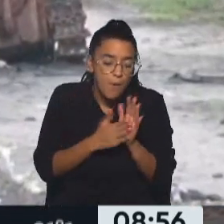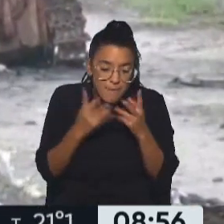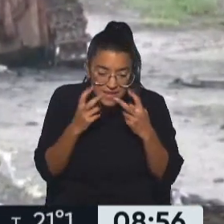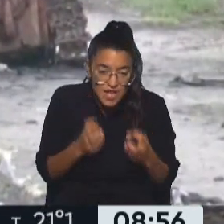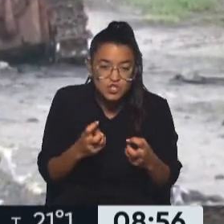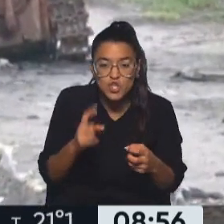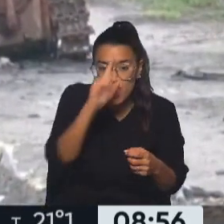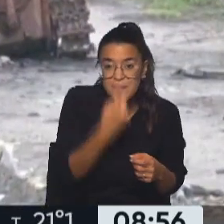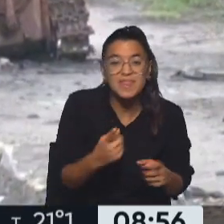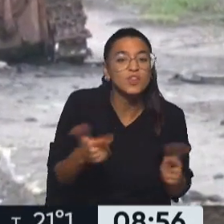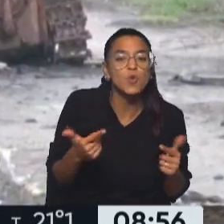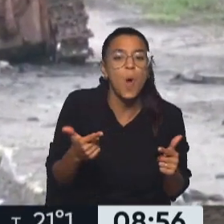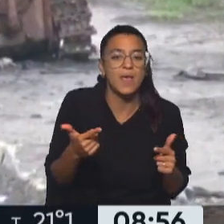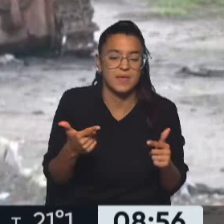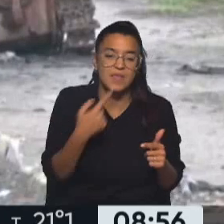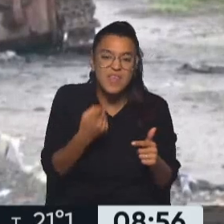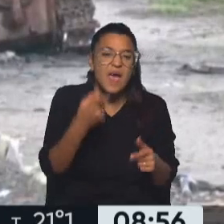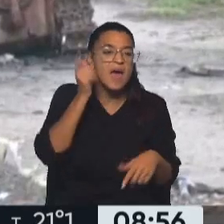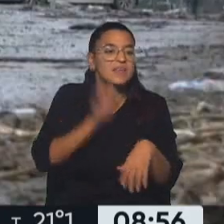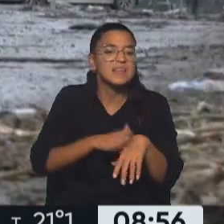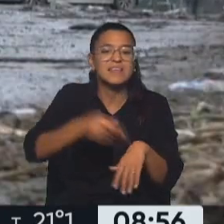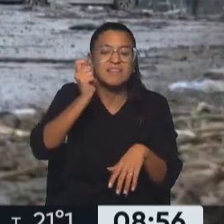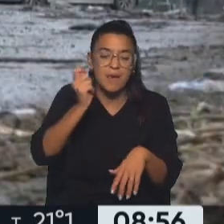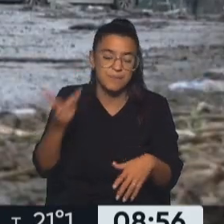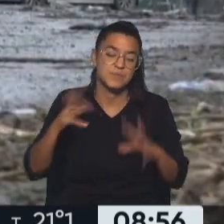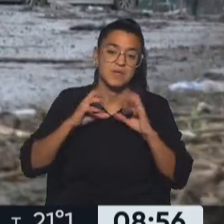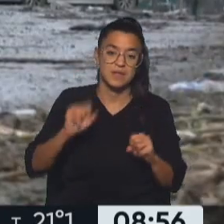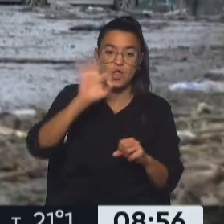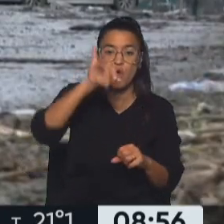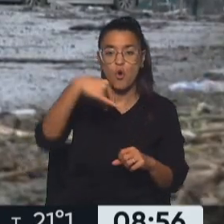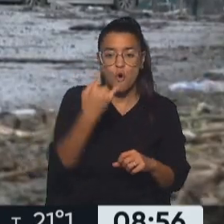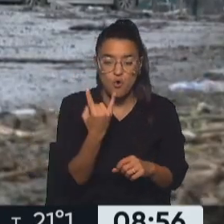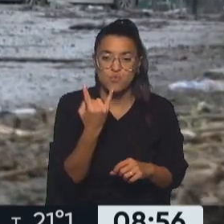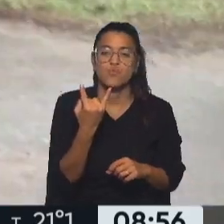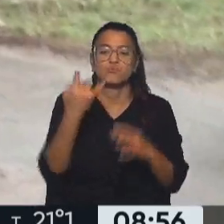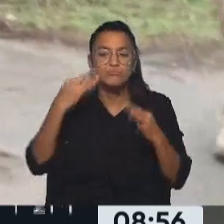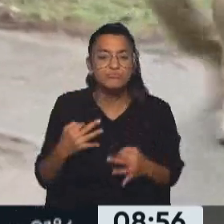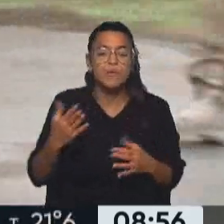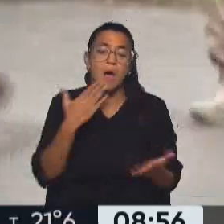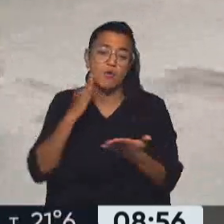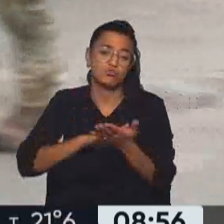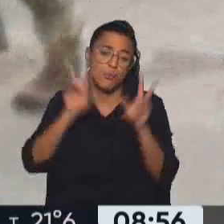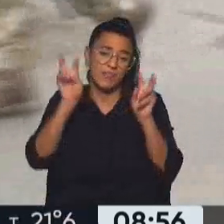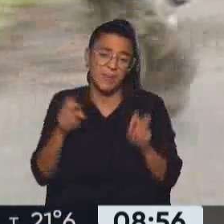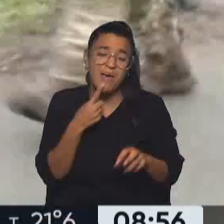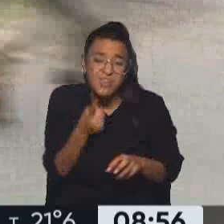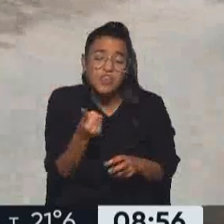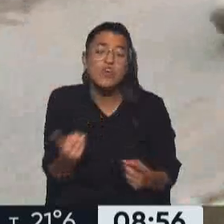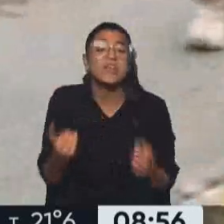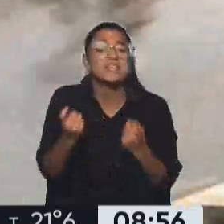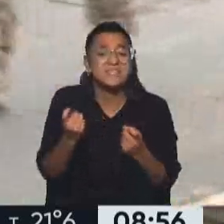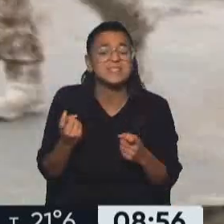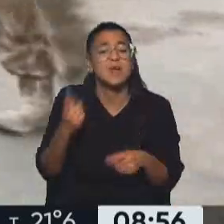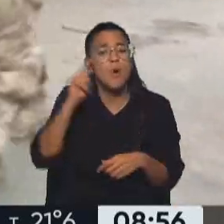independiente que determine las responsabilidades. El secretario de la ONU precisamente habló de este tema y dijo que necesitaban,